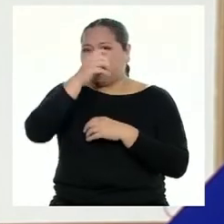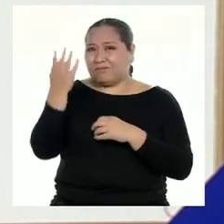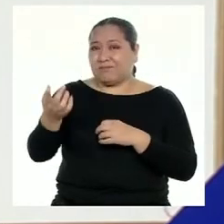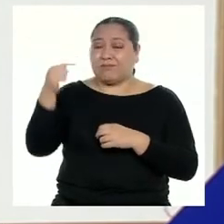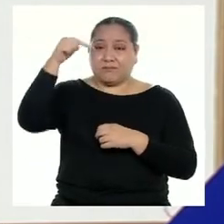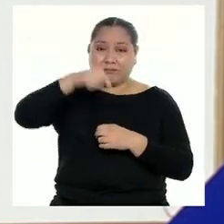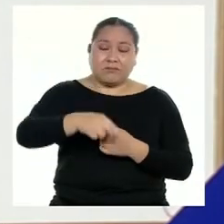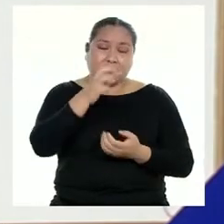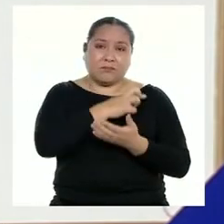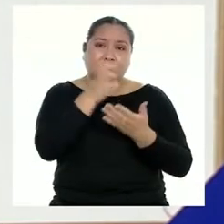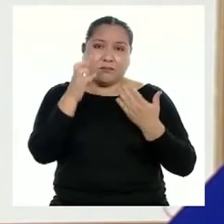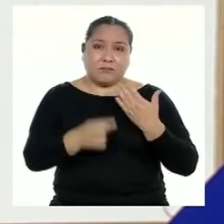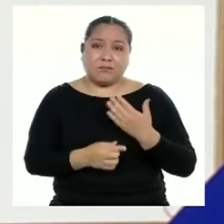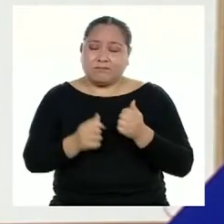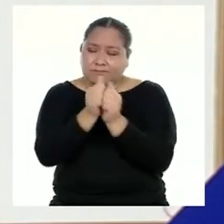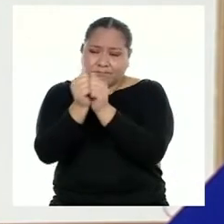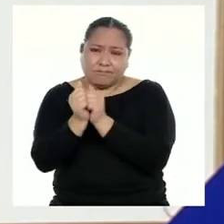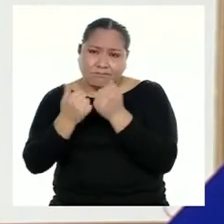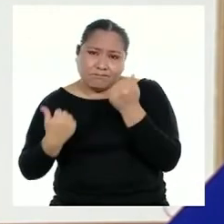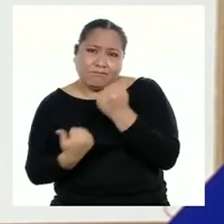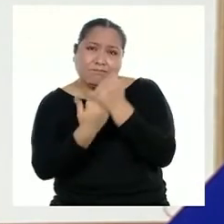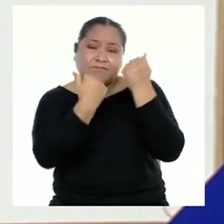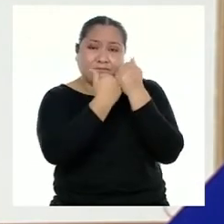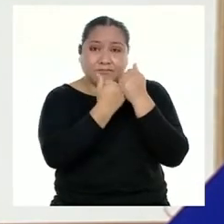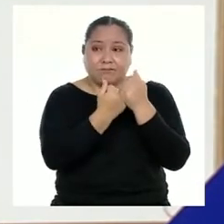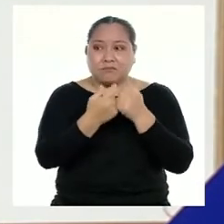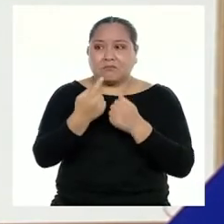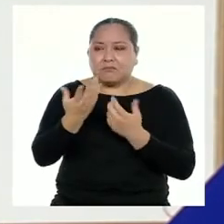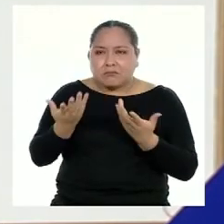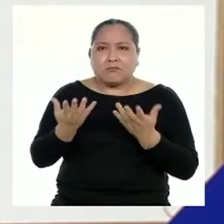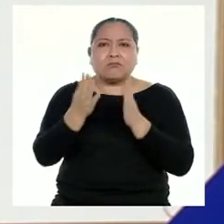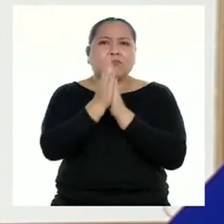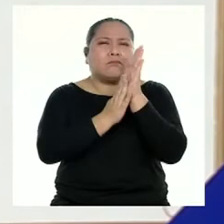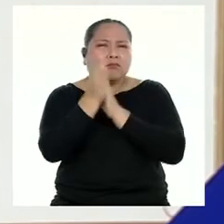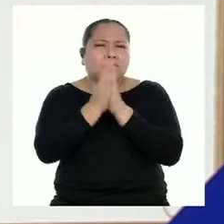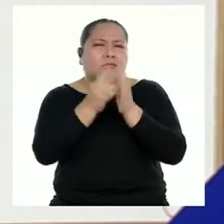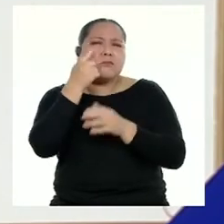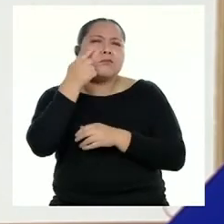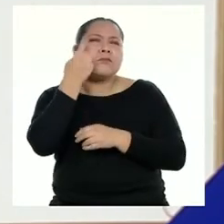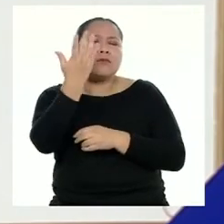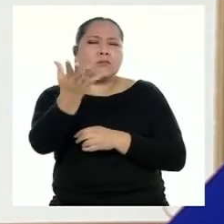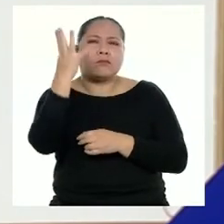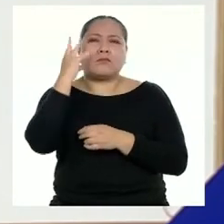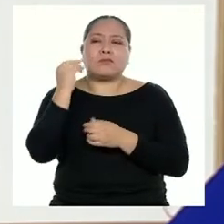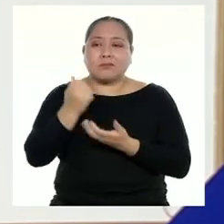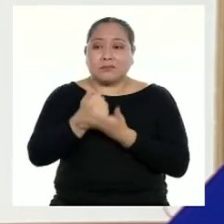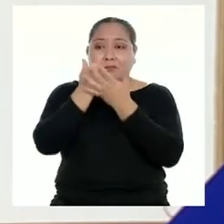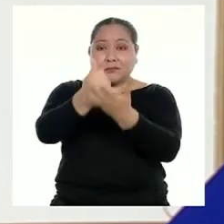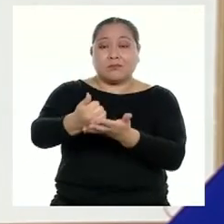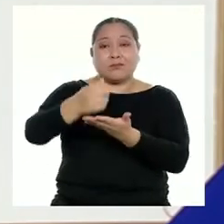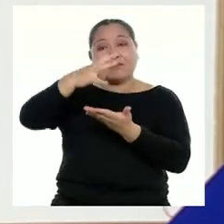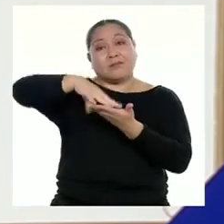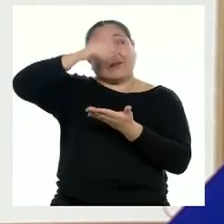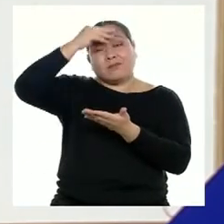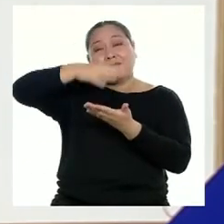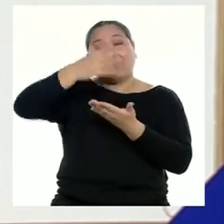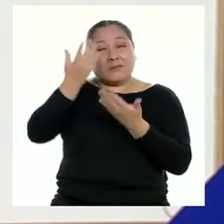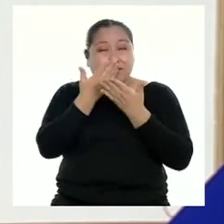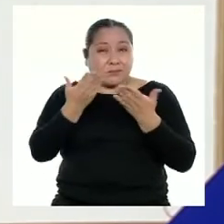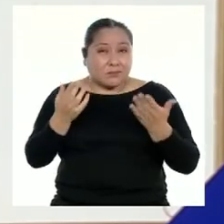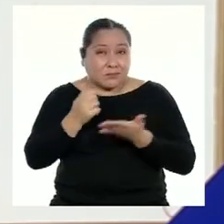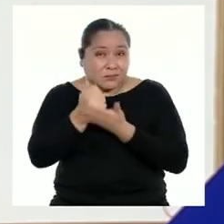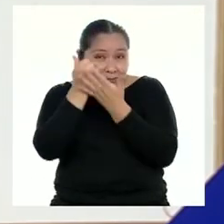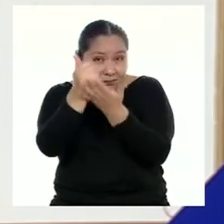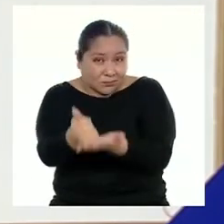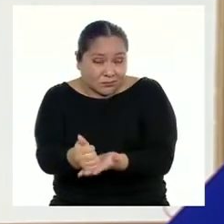este programa estamos con ustedes con ganas de conocer sus experiencias y de facilitar aprendizajes que les resulten útiles